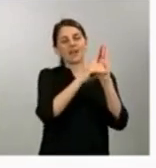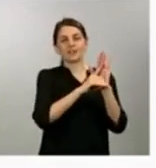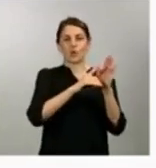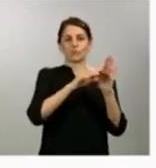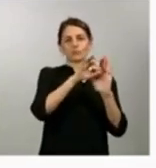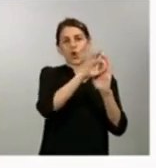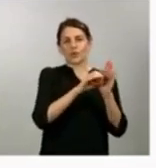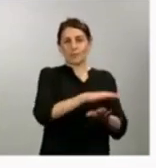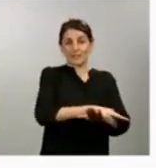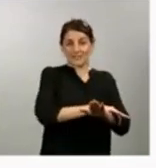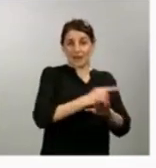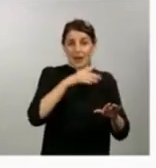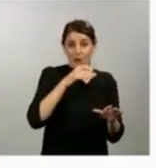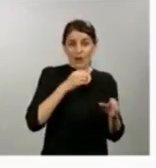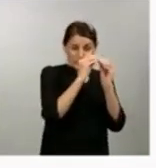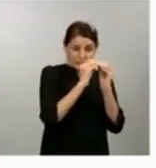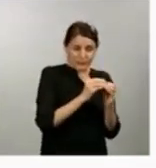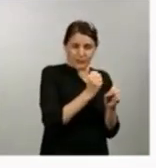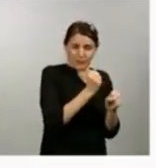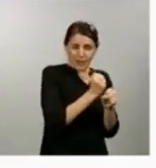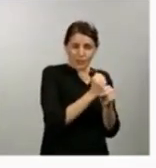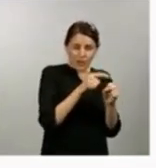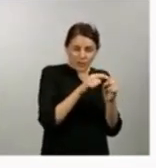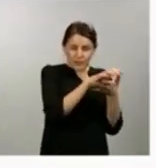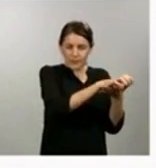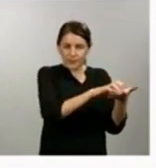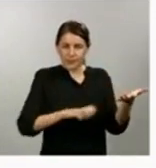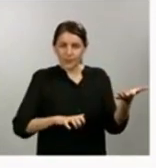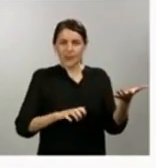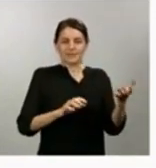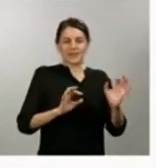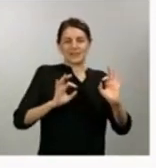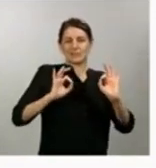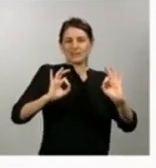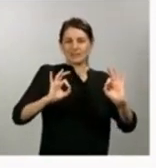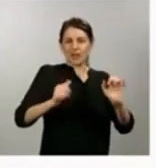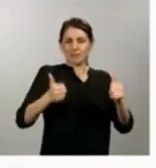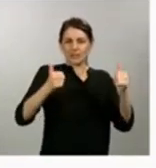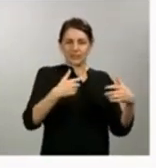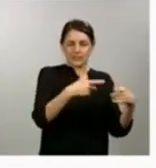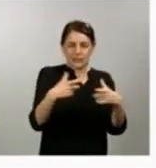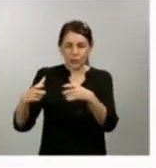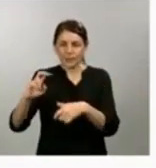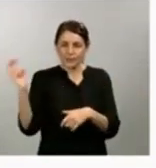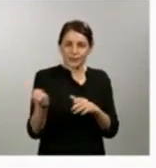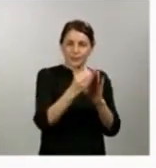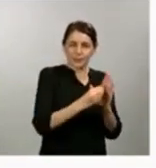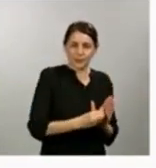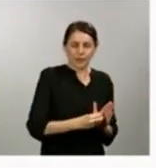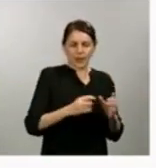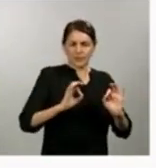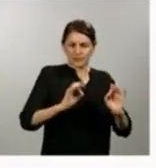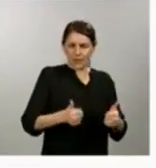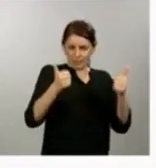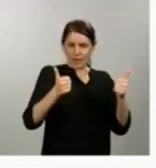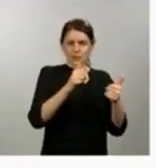los sectores y las condiciones para las que puedan ser beneficiarios. Mientras tanto, y